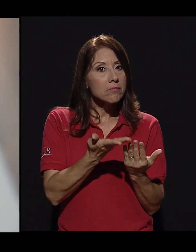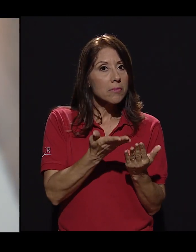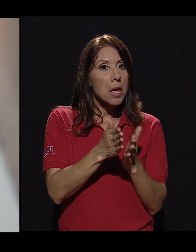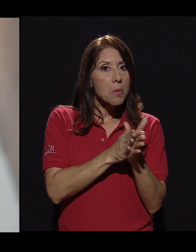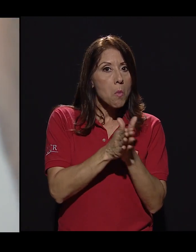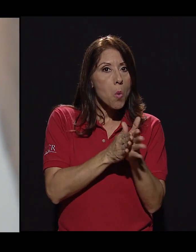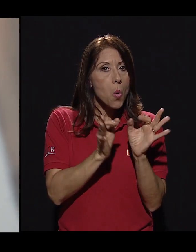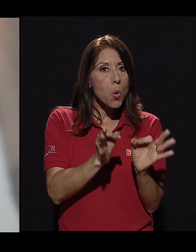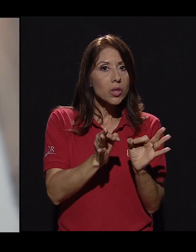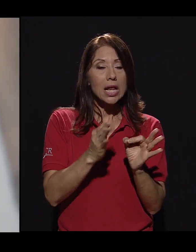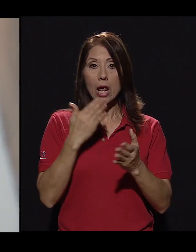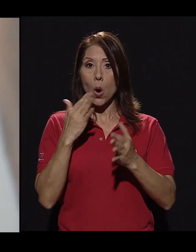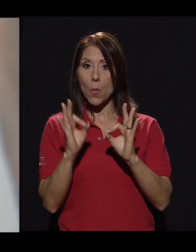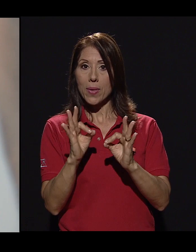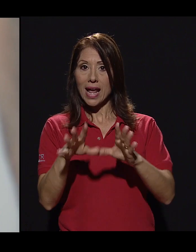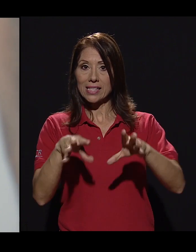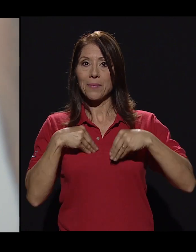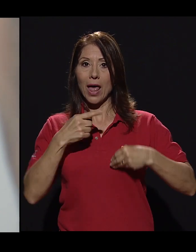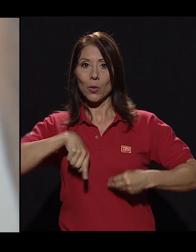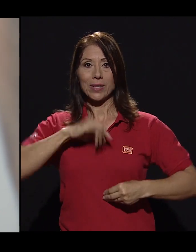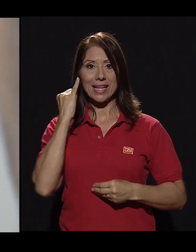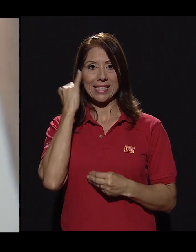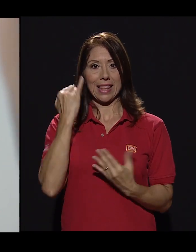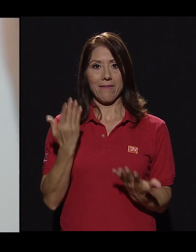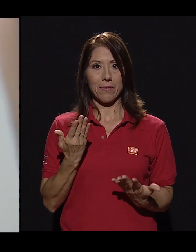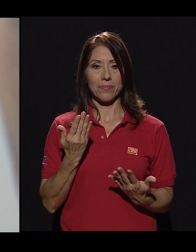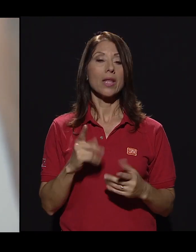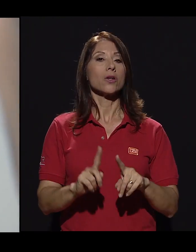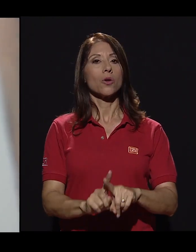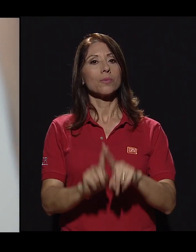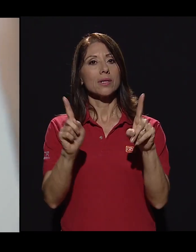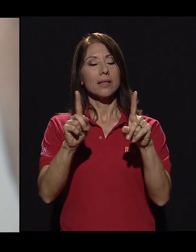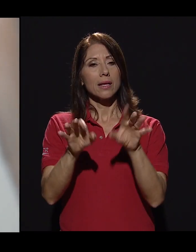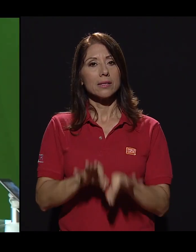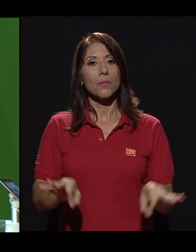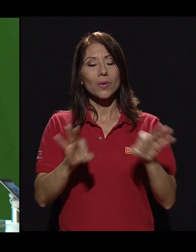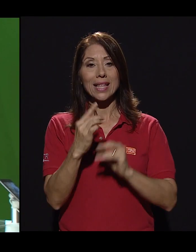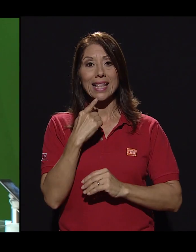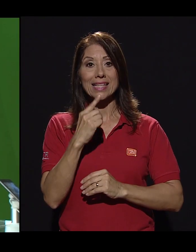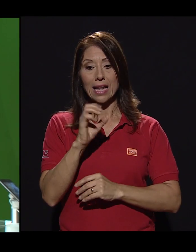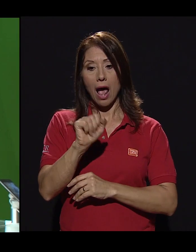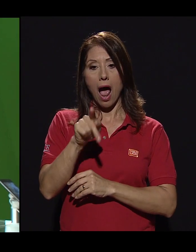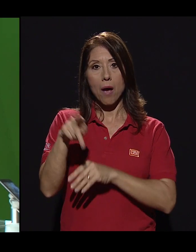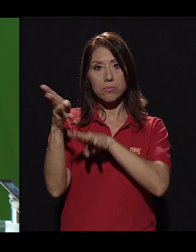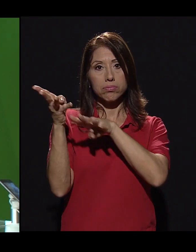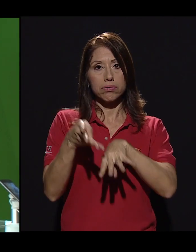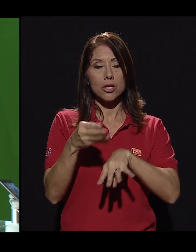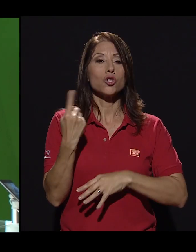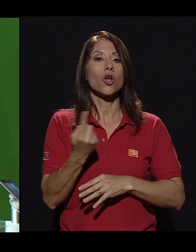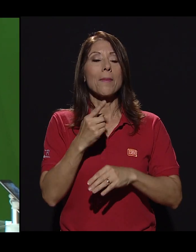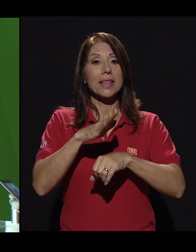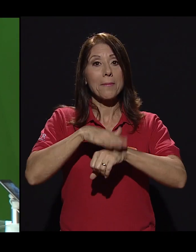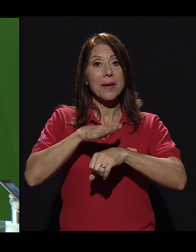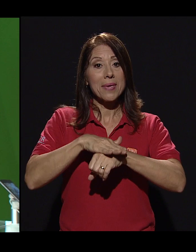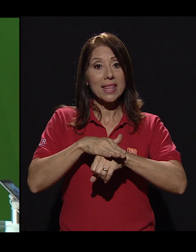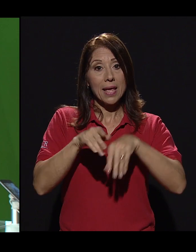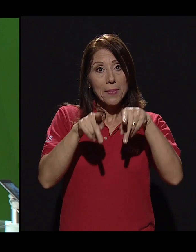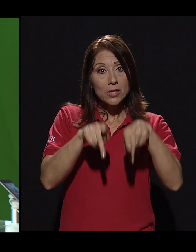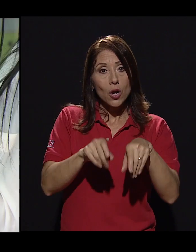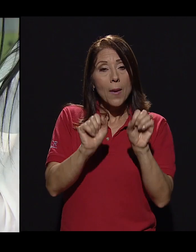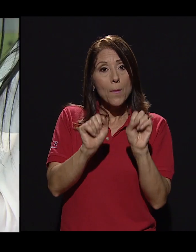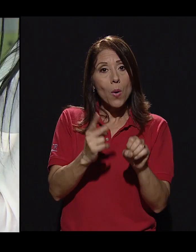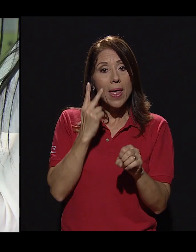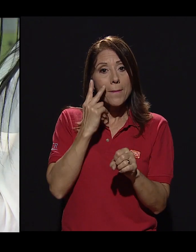y qué tan bien aceptado podría ser esta iniciativa nuestra. No obstante, es importante señalar que la aplicación solamente permite a su